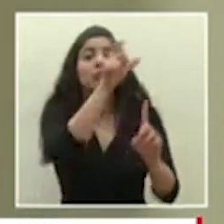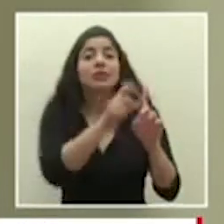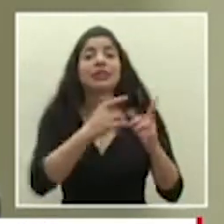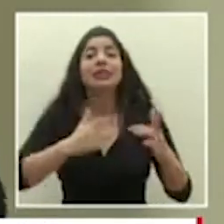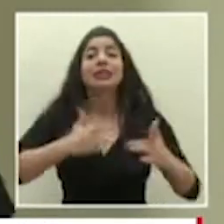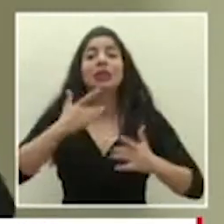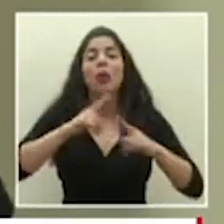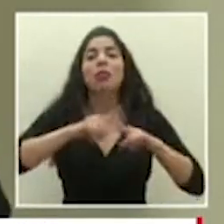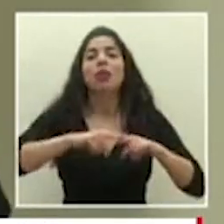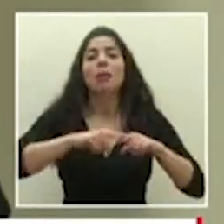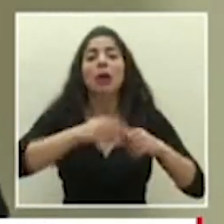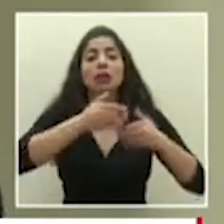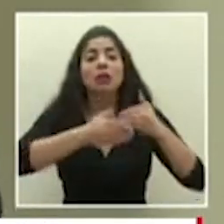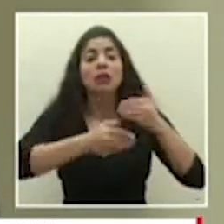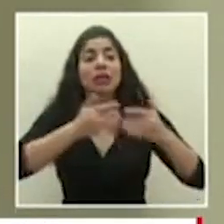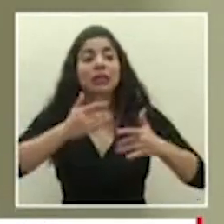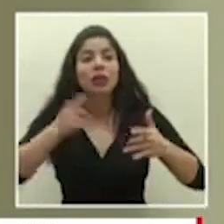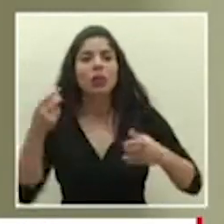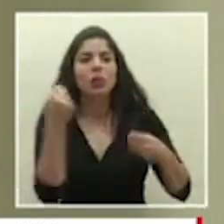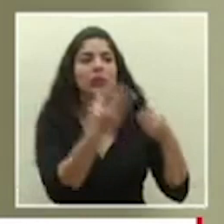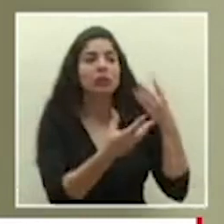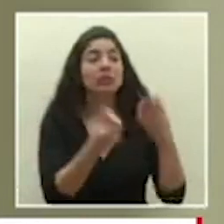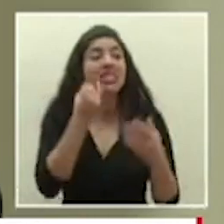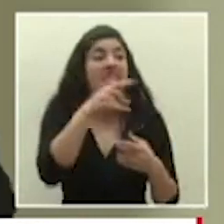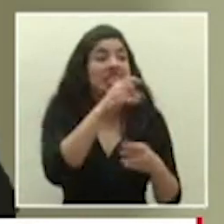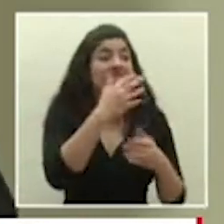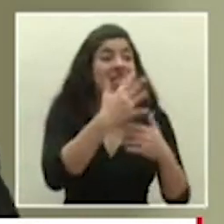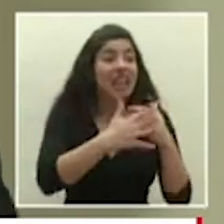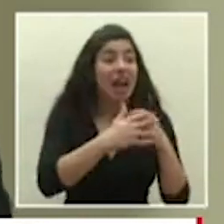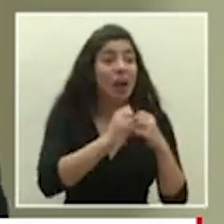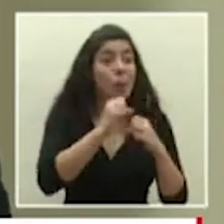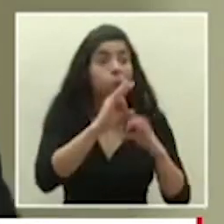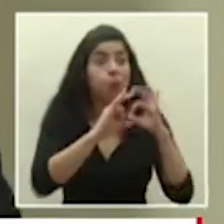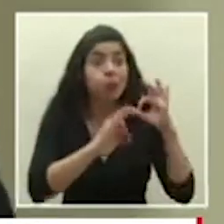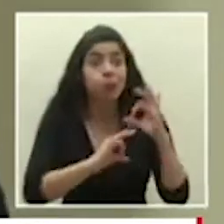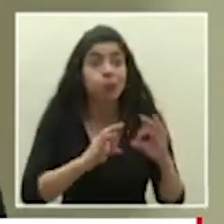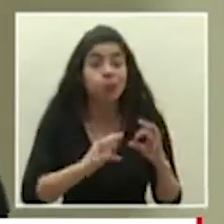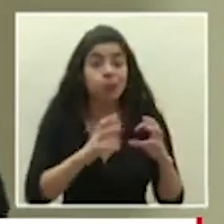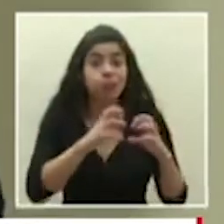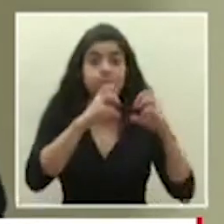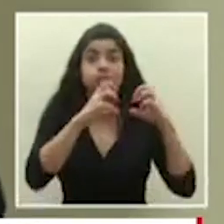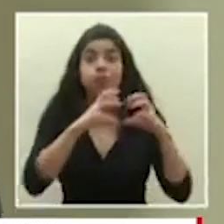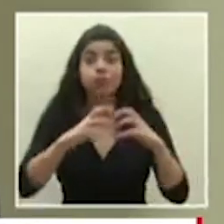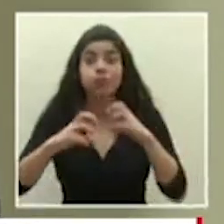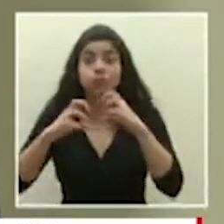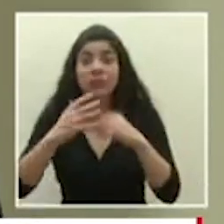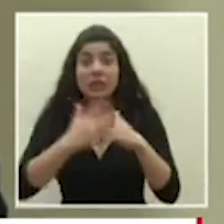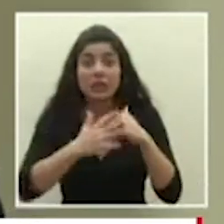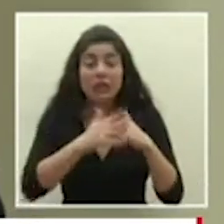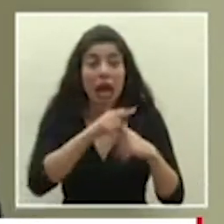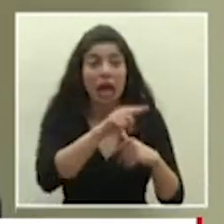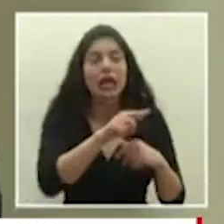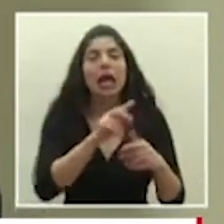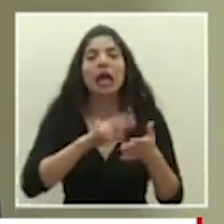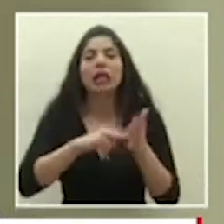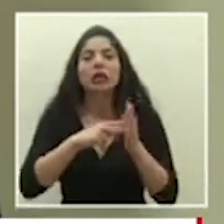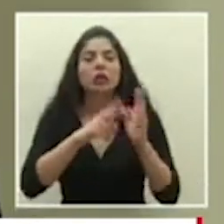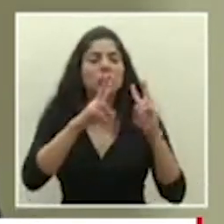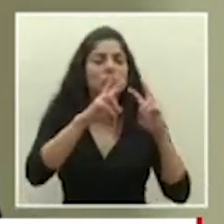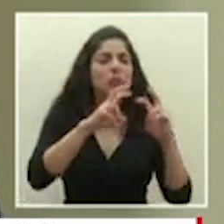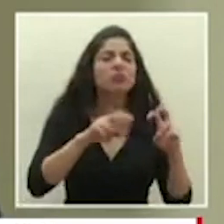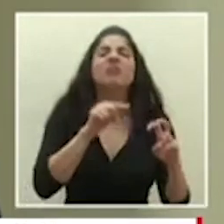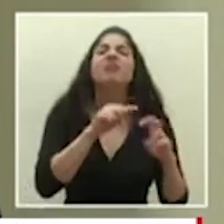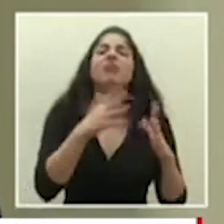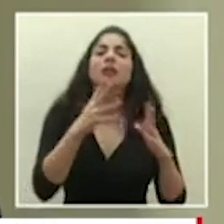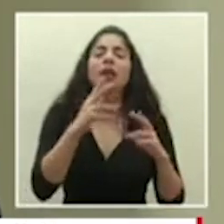a como va evolucionando si son coágulos de sangre lo que se mide son es un básicamente una